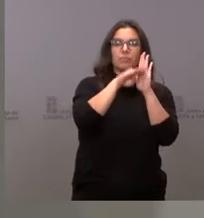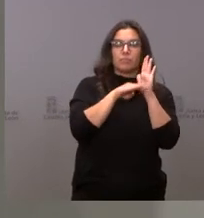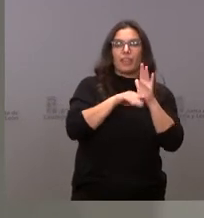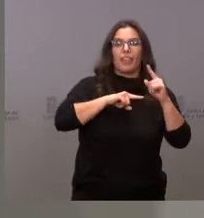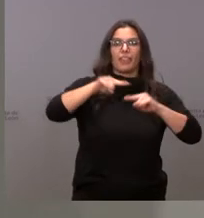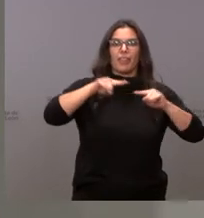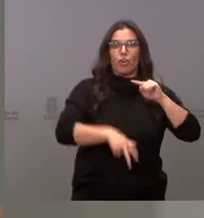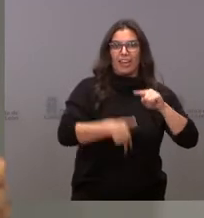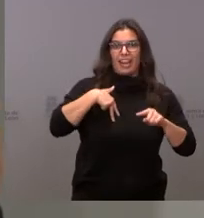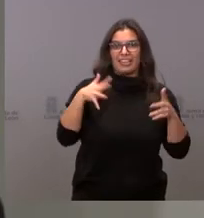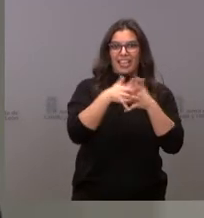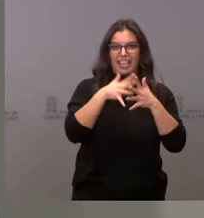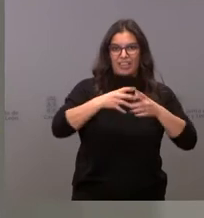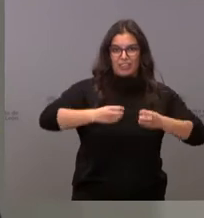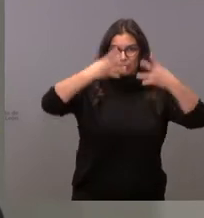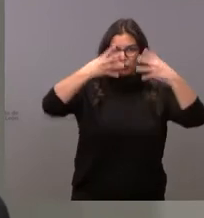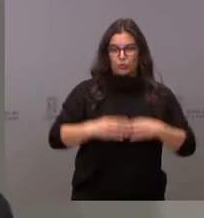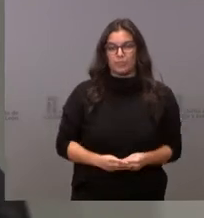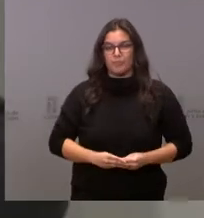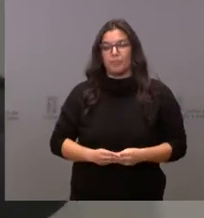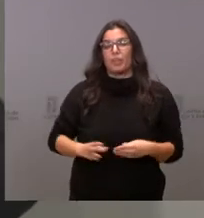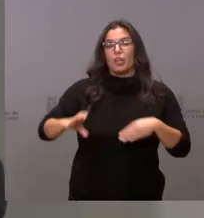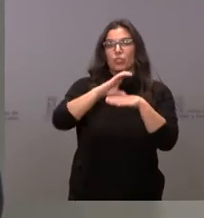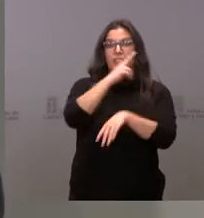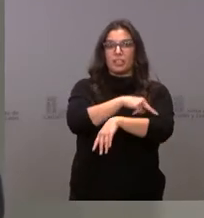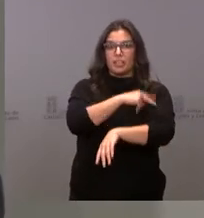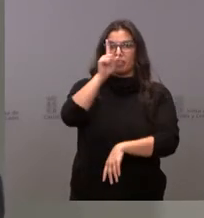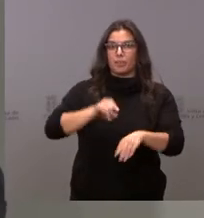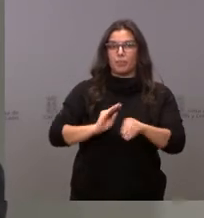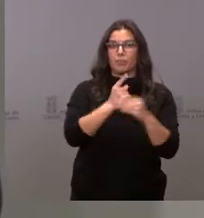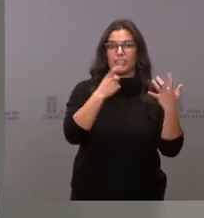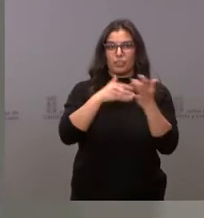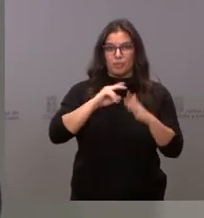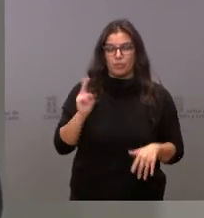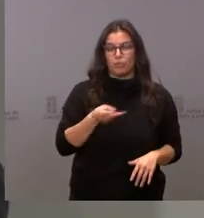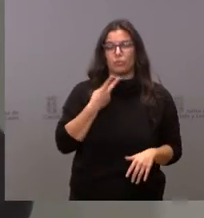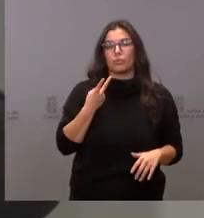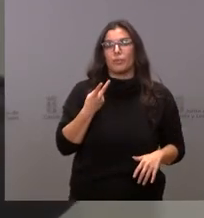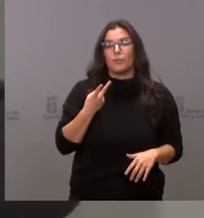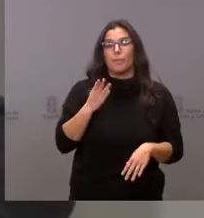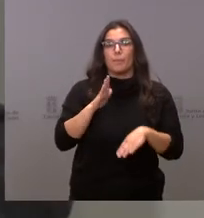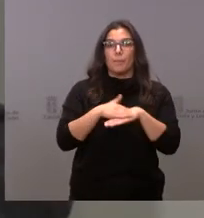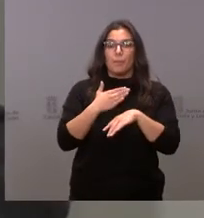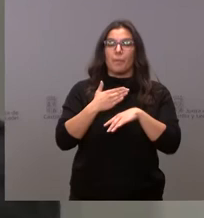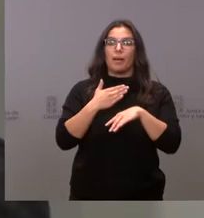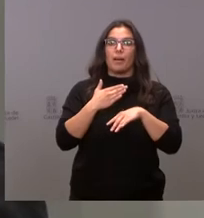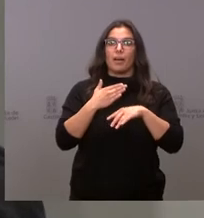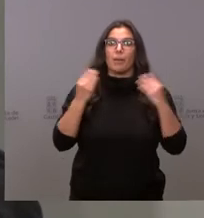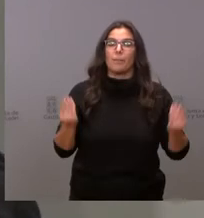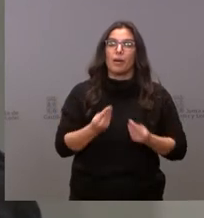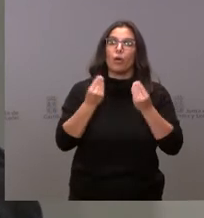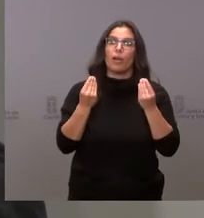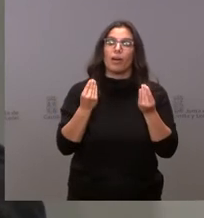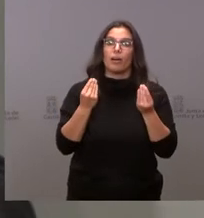Infraestructuras. La Consejería de Sanidad destina también 600.000 euros para mejorar los servicios